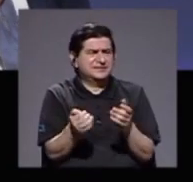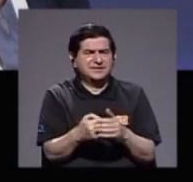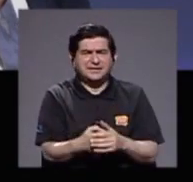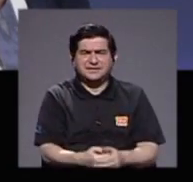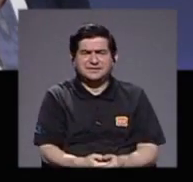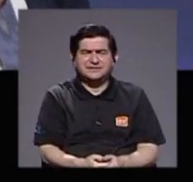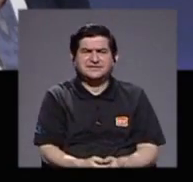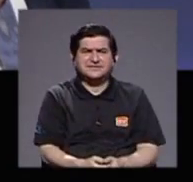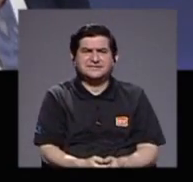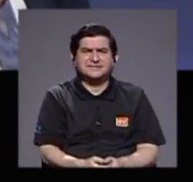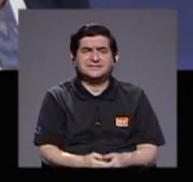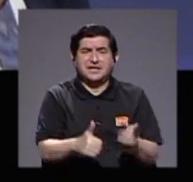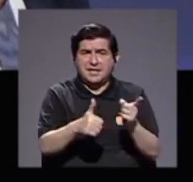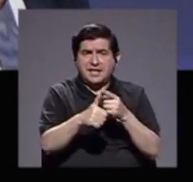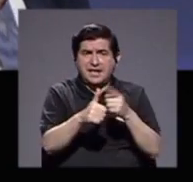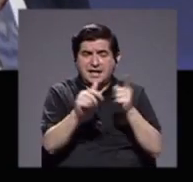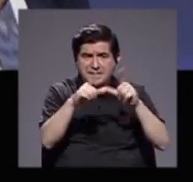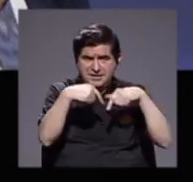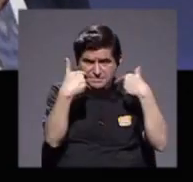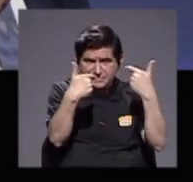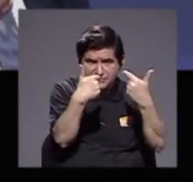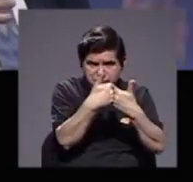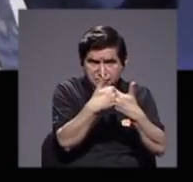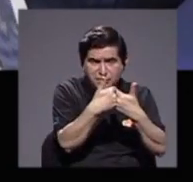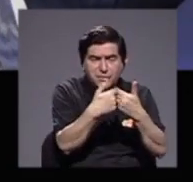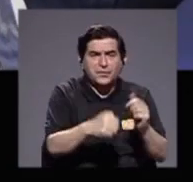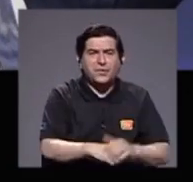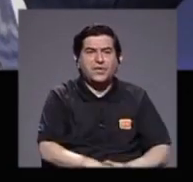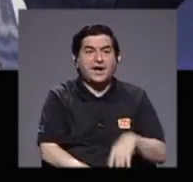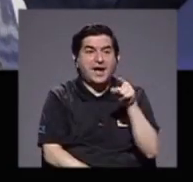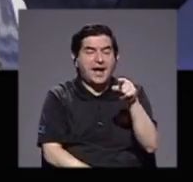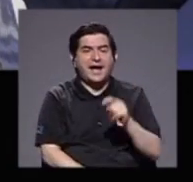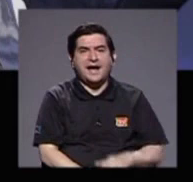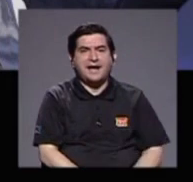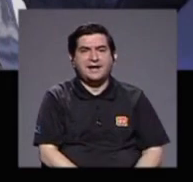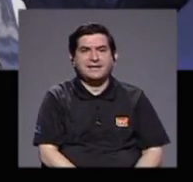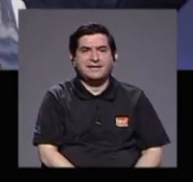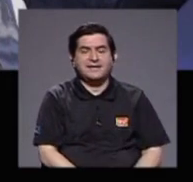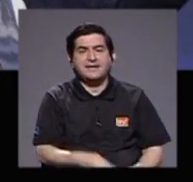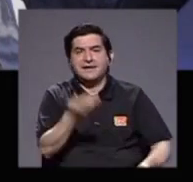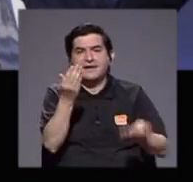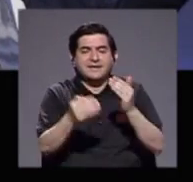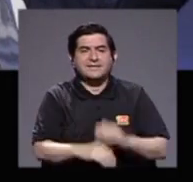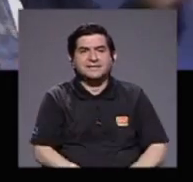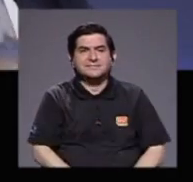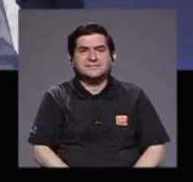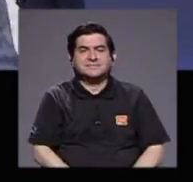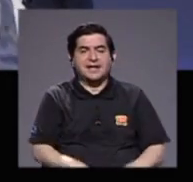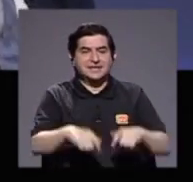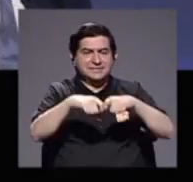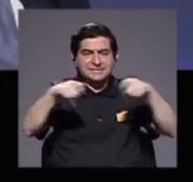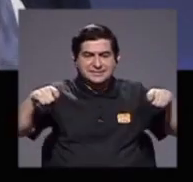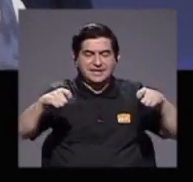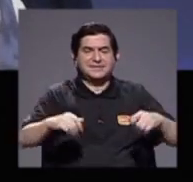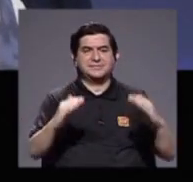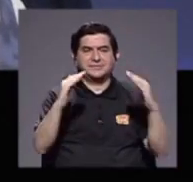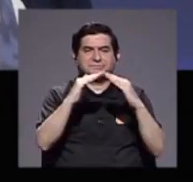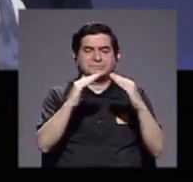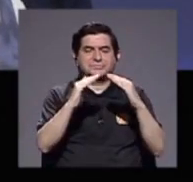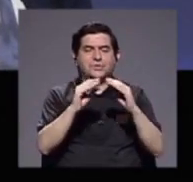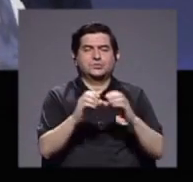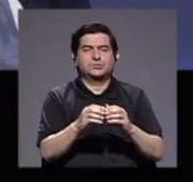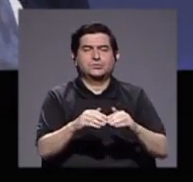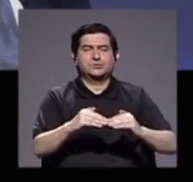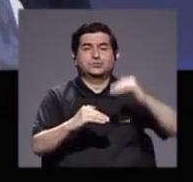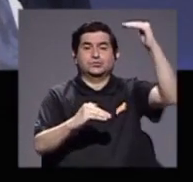cuando en el primer quintil es donde los tamaños de hogar son mayores. Claro,